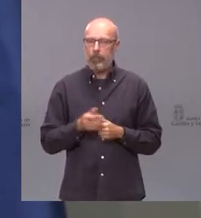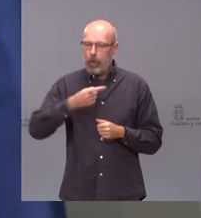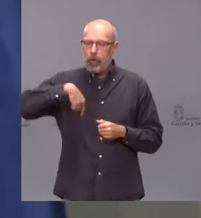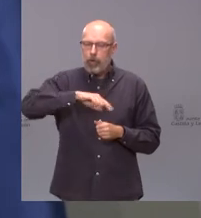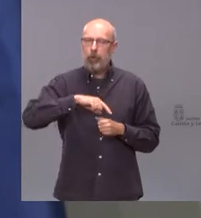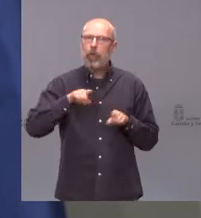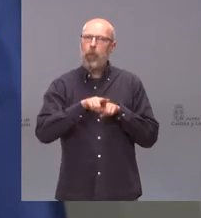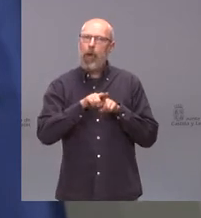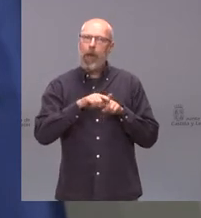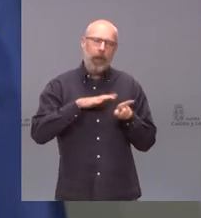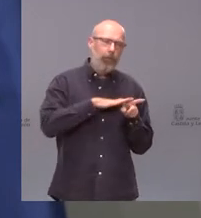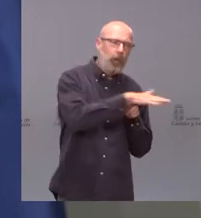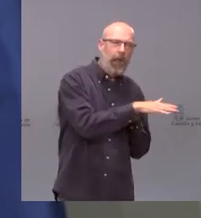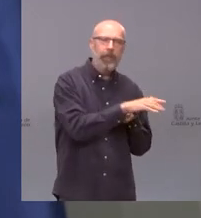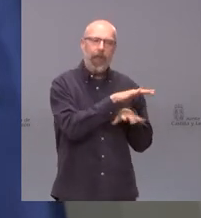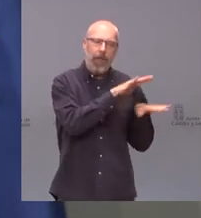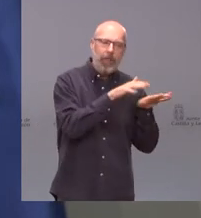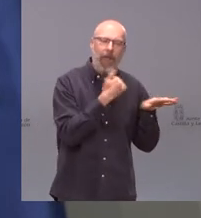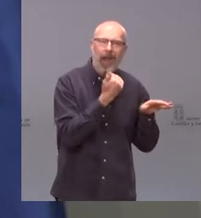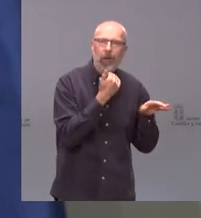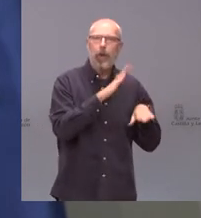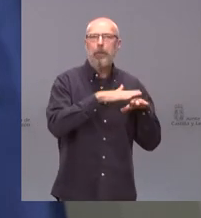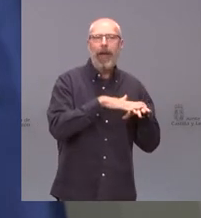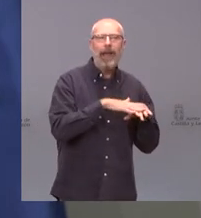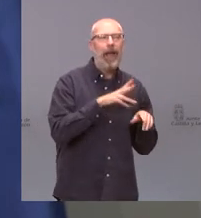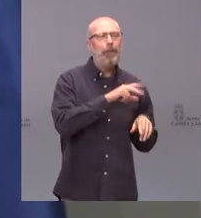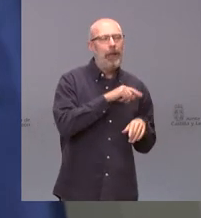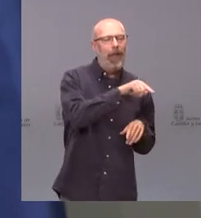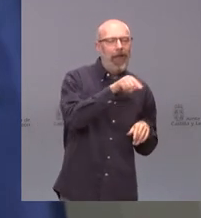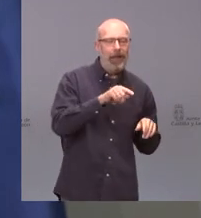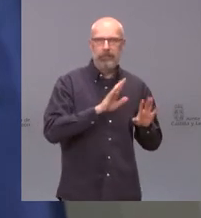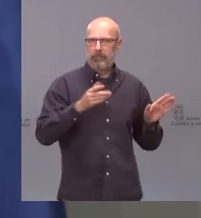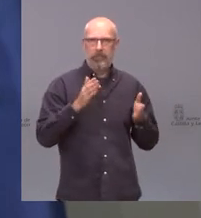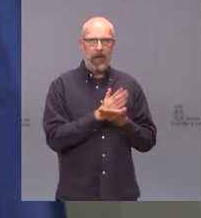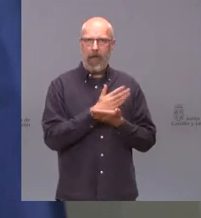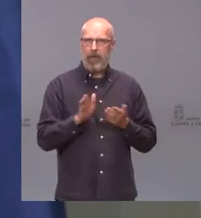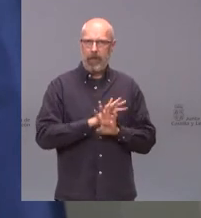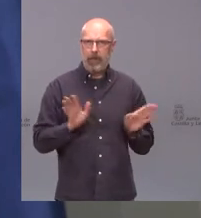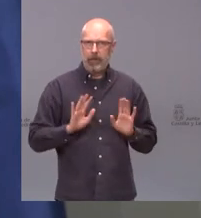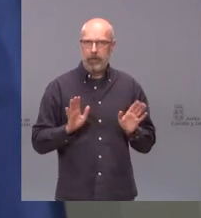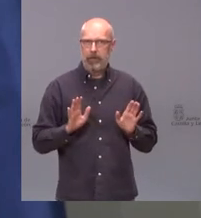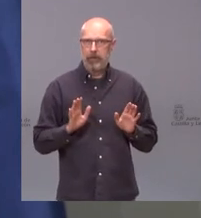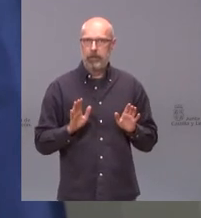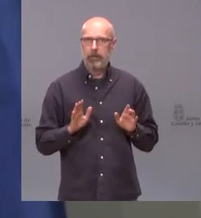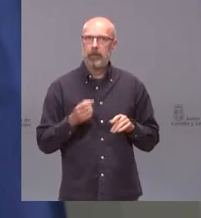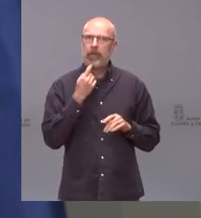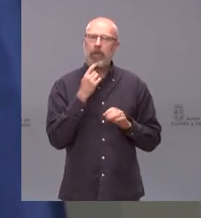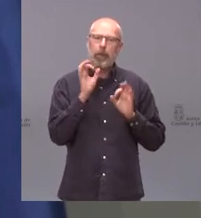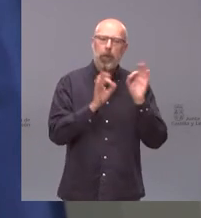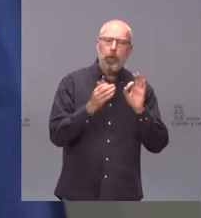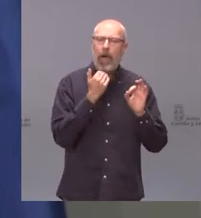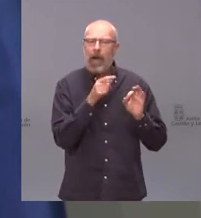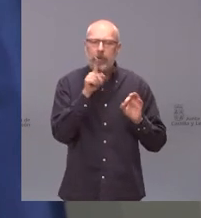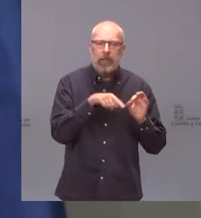interferir en los premios para que salga algo en concreto, una proporción. Aquí se trataba